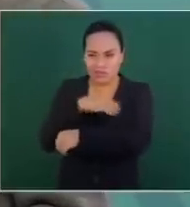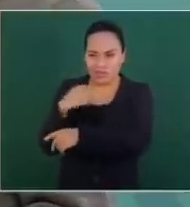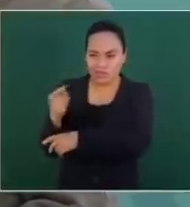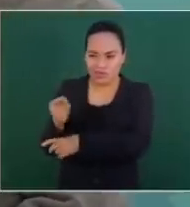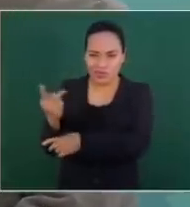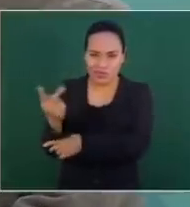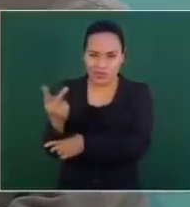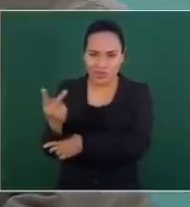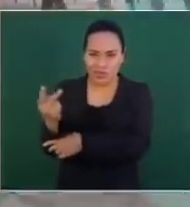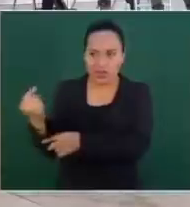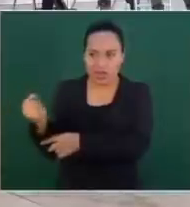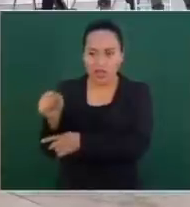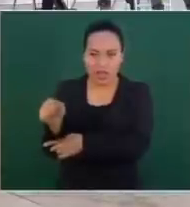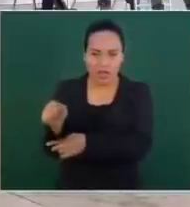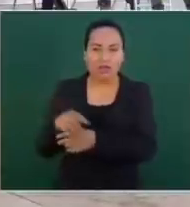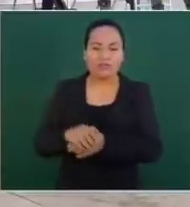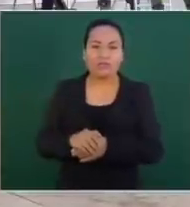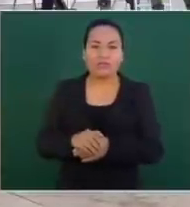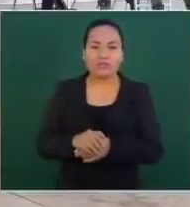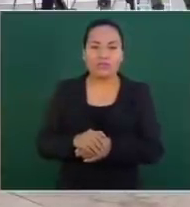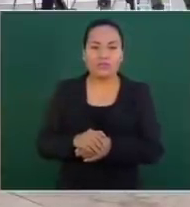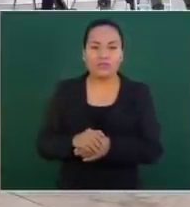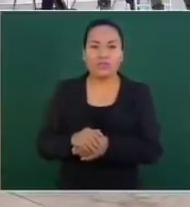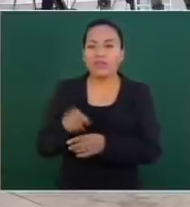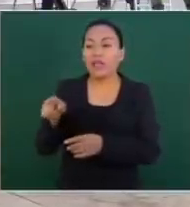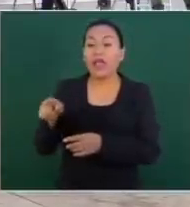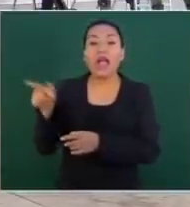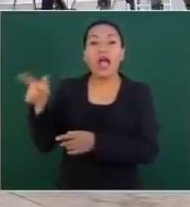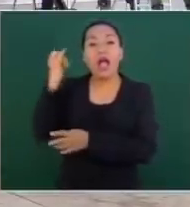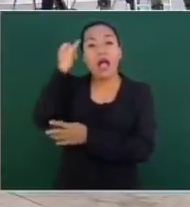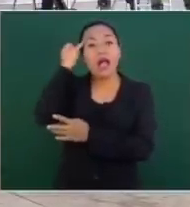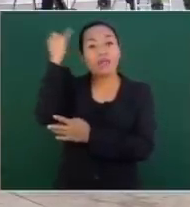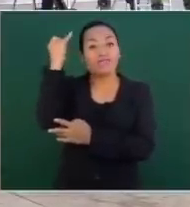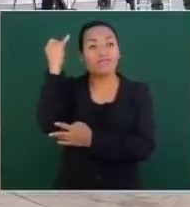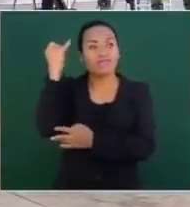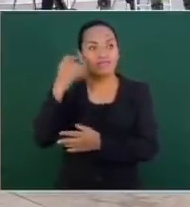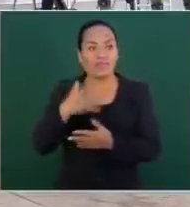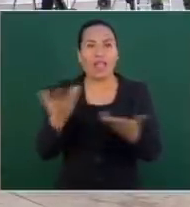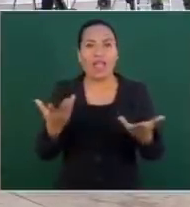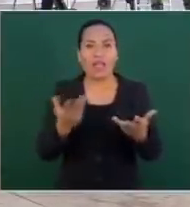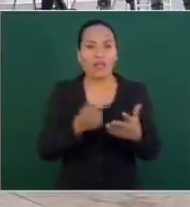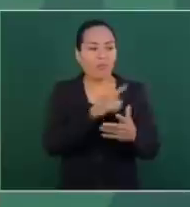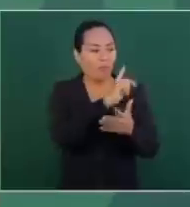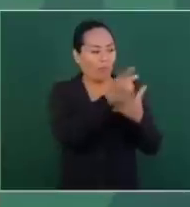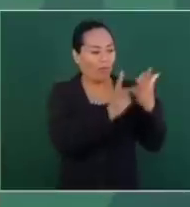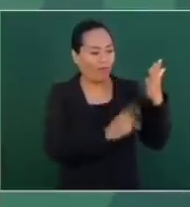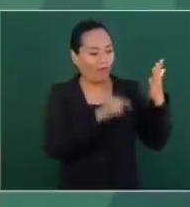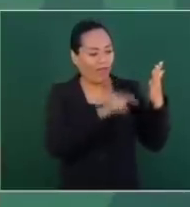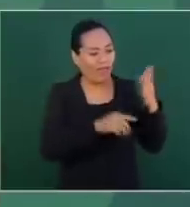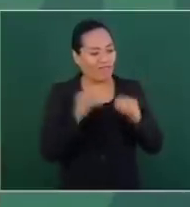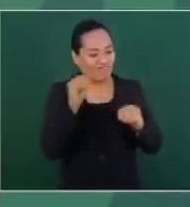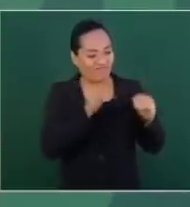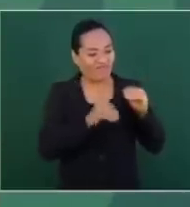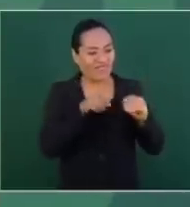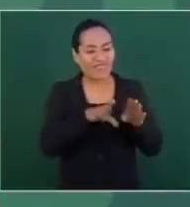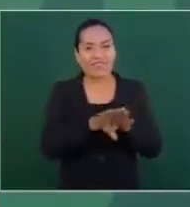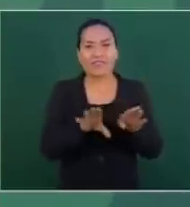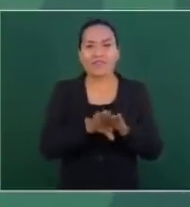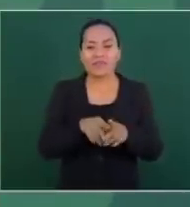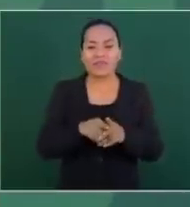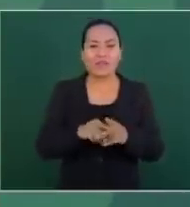el que creó el programa Sembrando Vida. No, aprovecho para decirlo,